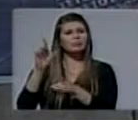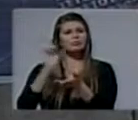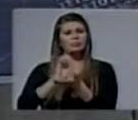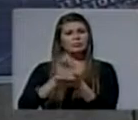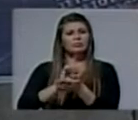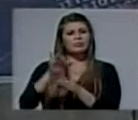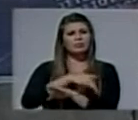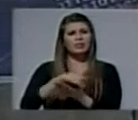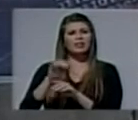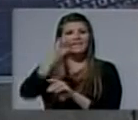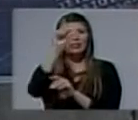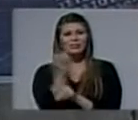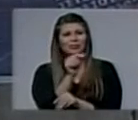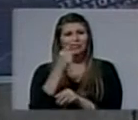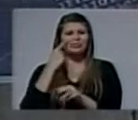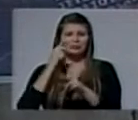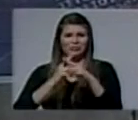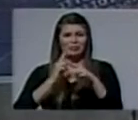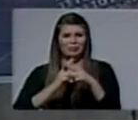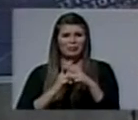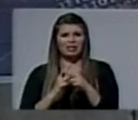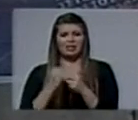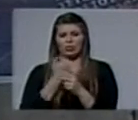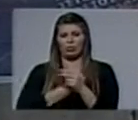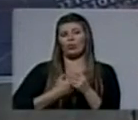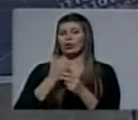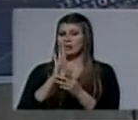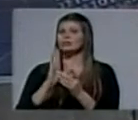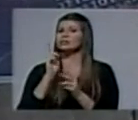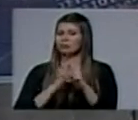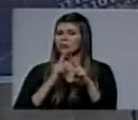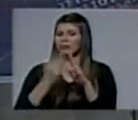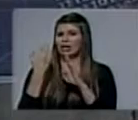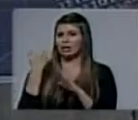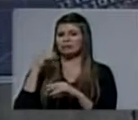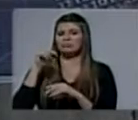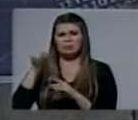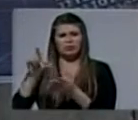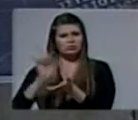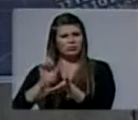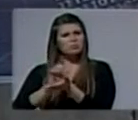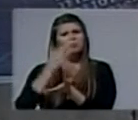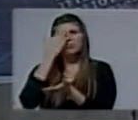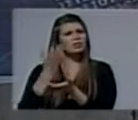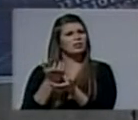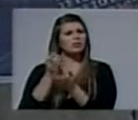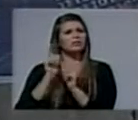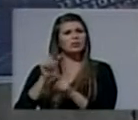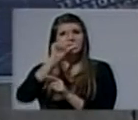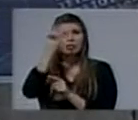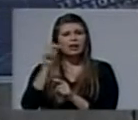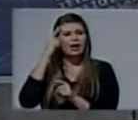Calle Luna. Duele decirlo, pero es la verdad. Este nombre tenía que ver con la palabra